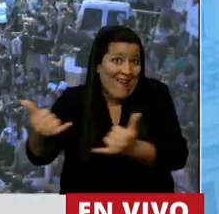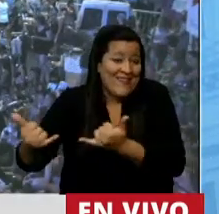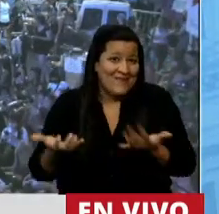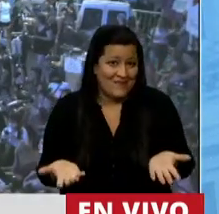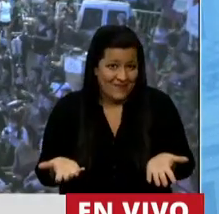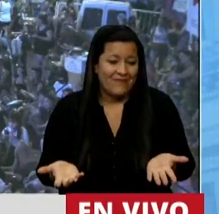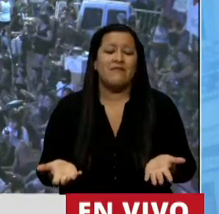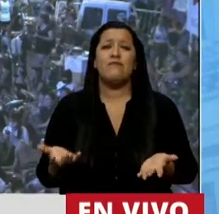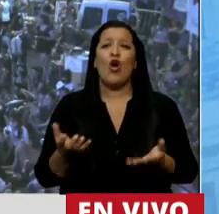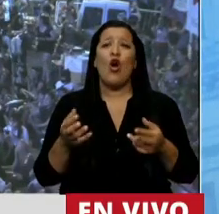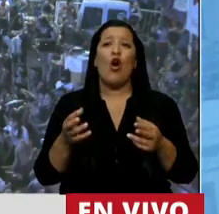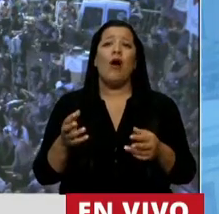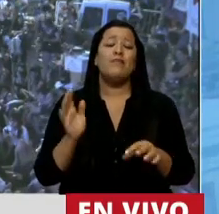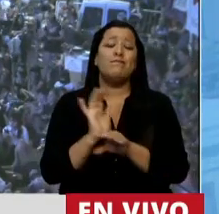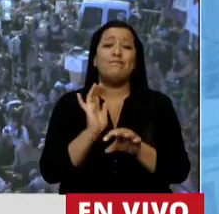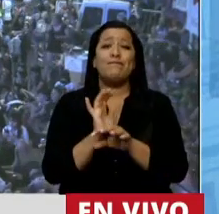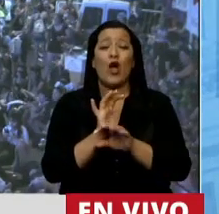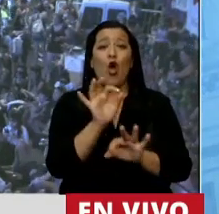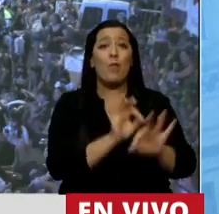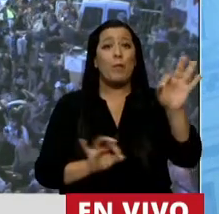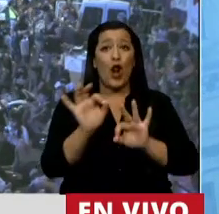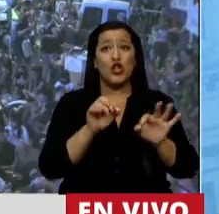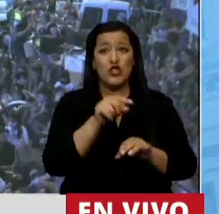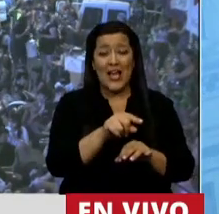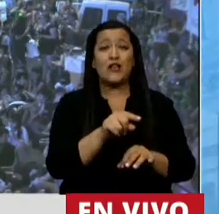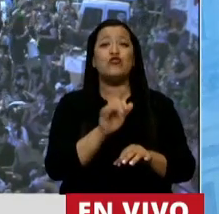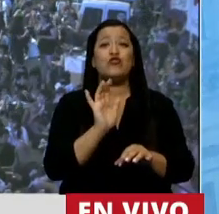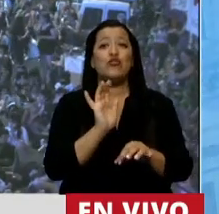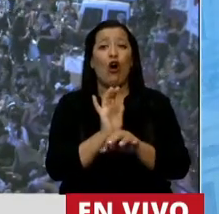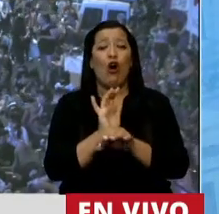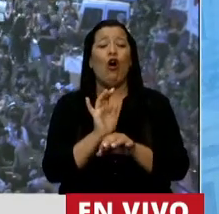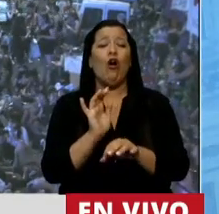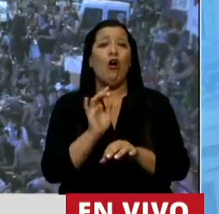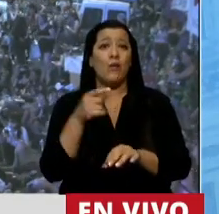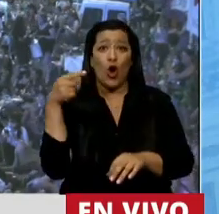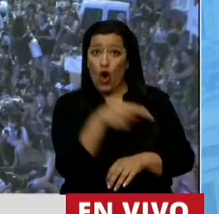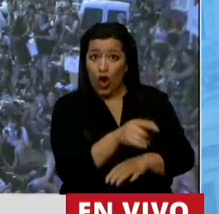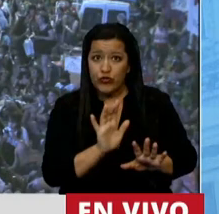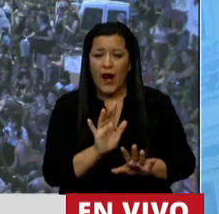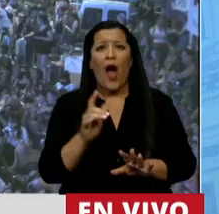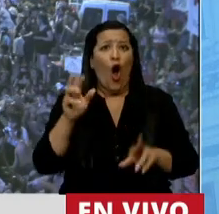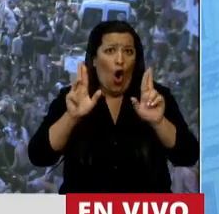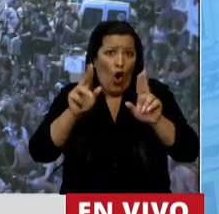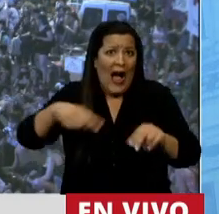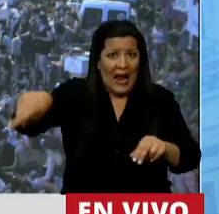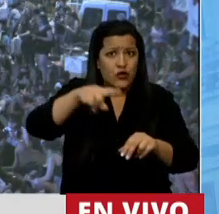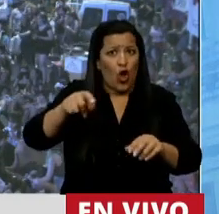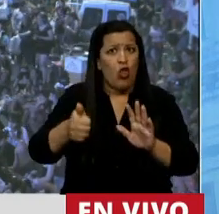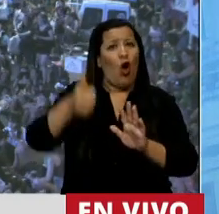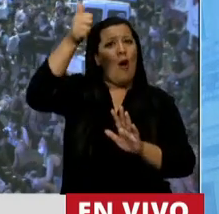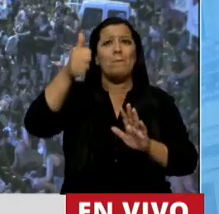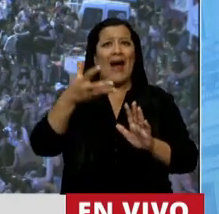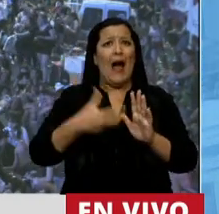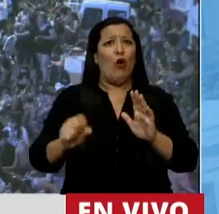Ojalá quienes están en contra de este proyecto pudieran tener el éxito y decir que pueden realmente evitar que